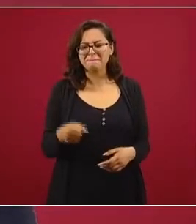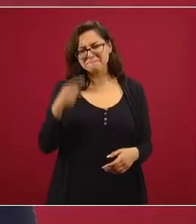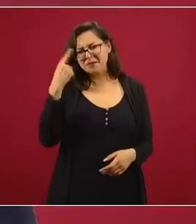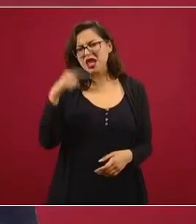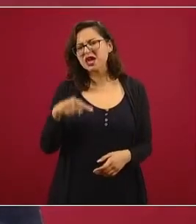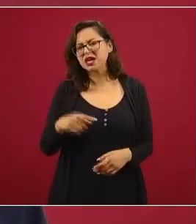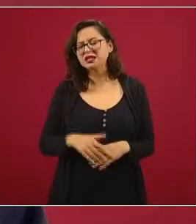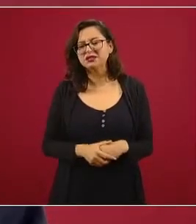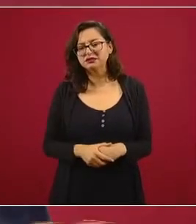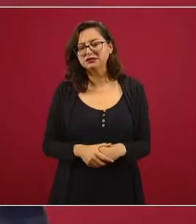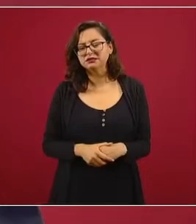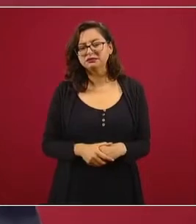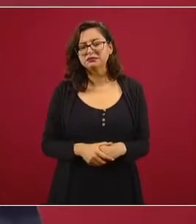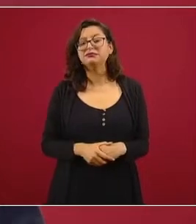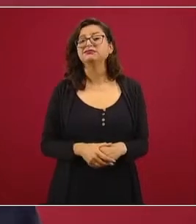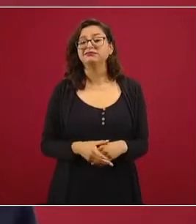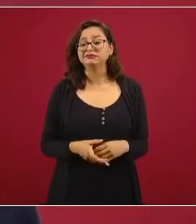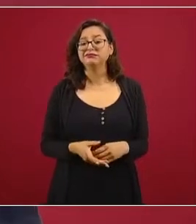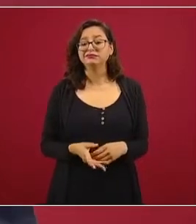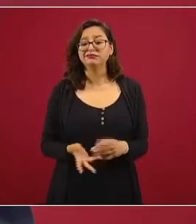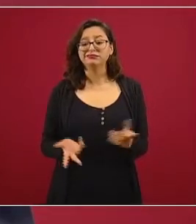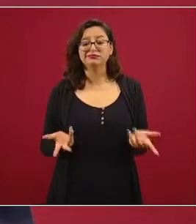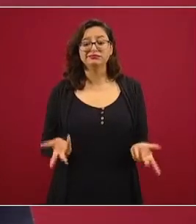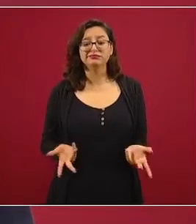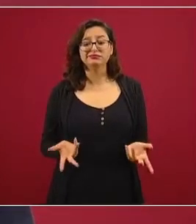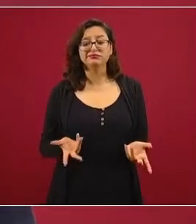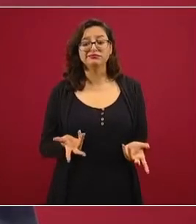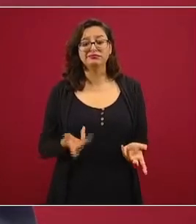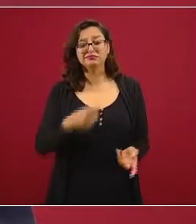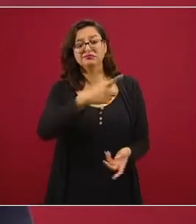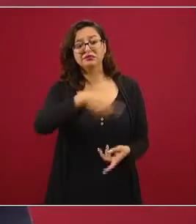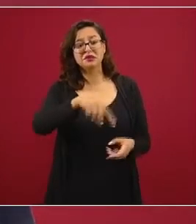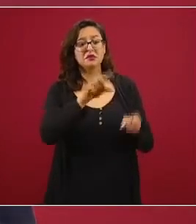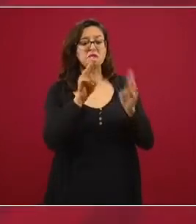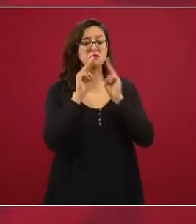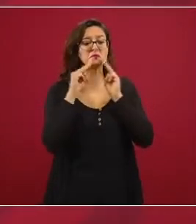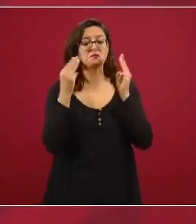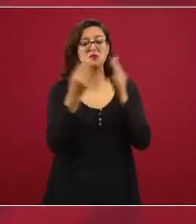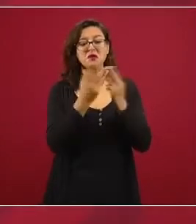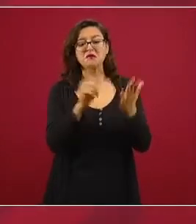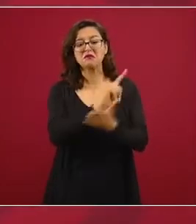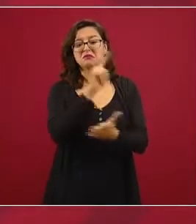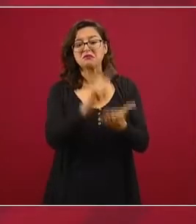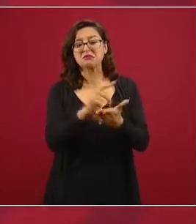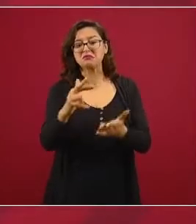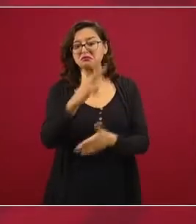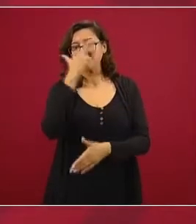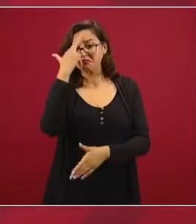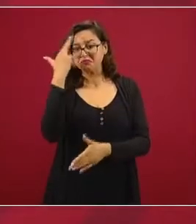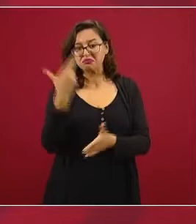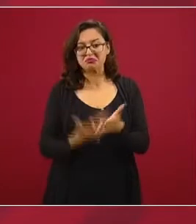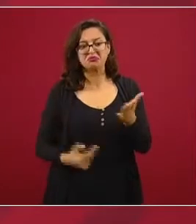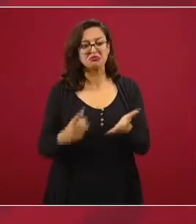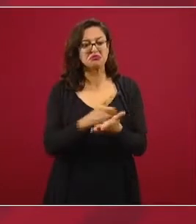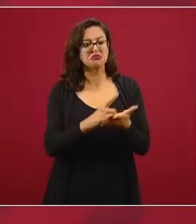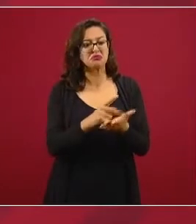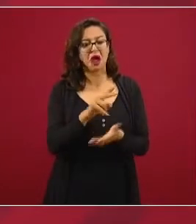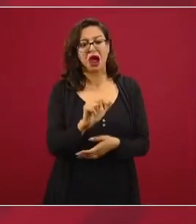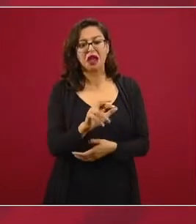permitir actividades ilícitas del narcotráfico